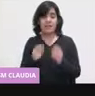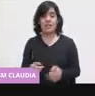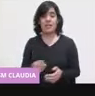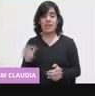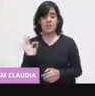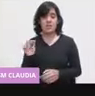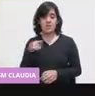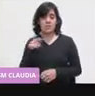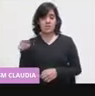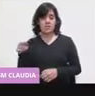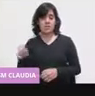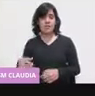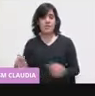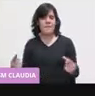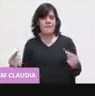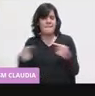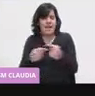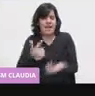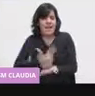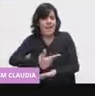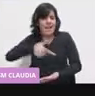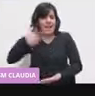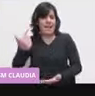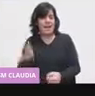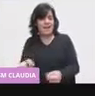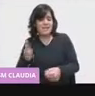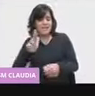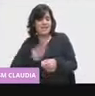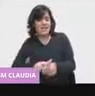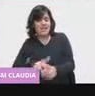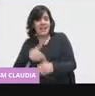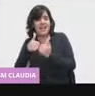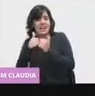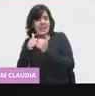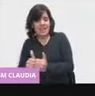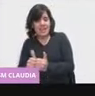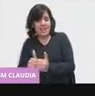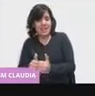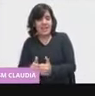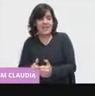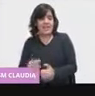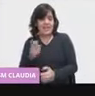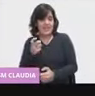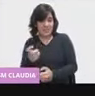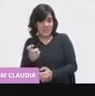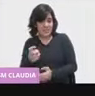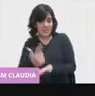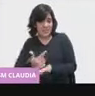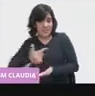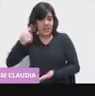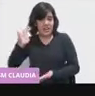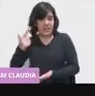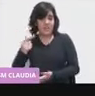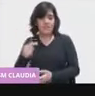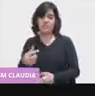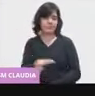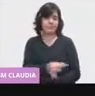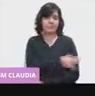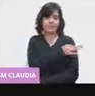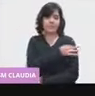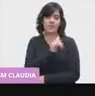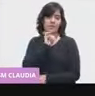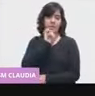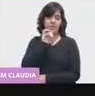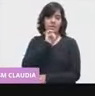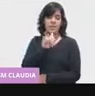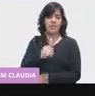llevado a internarse en un hospital con compromiso de la vida, no se deben vacunar. Pero